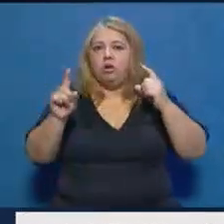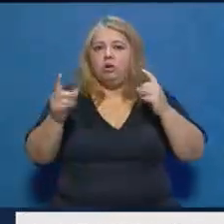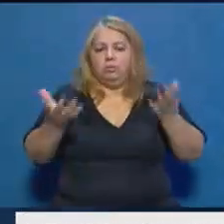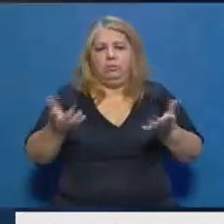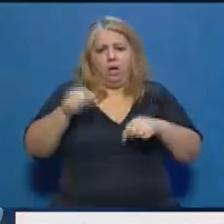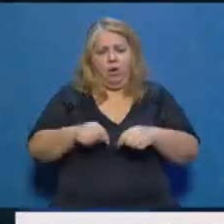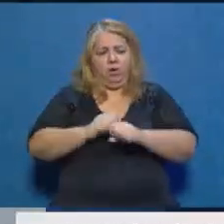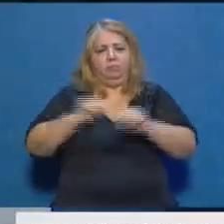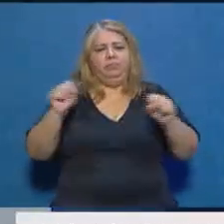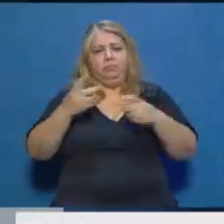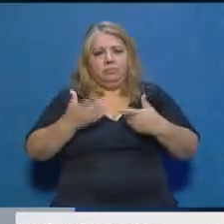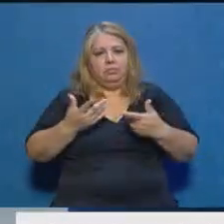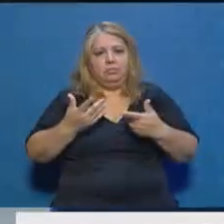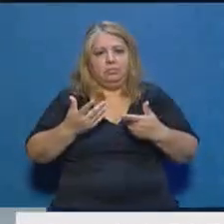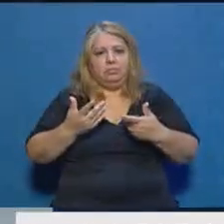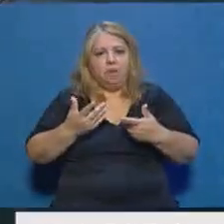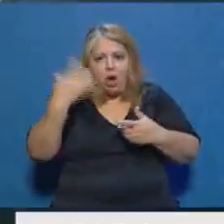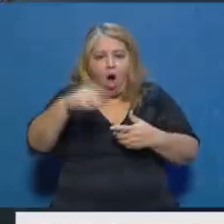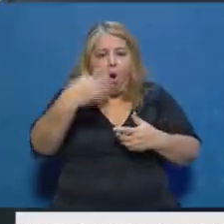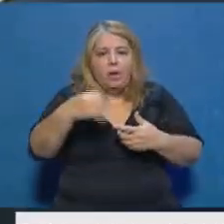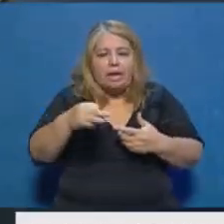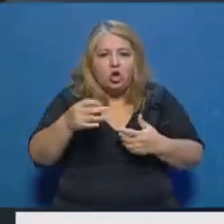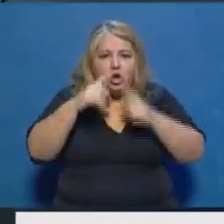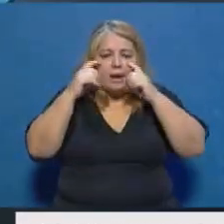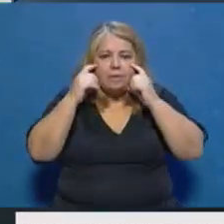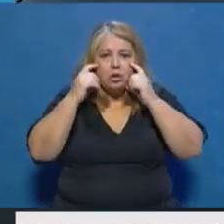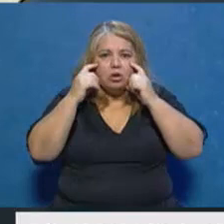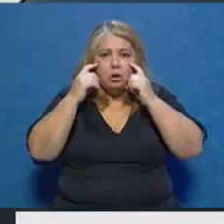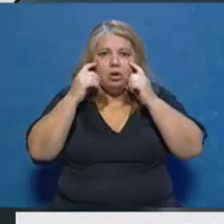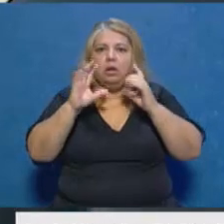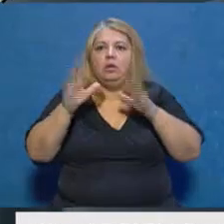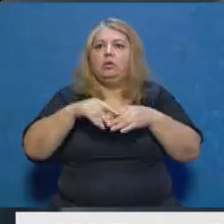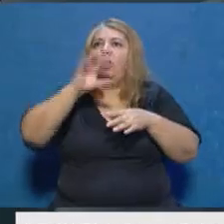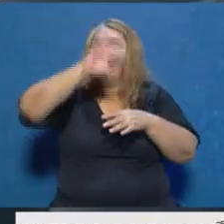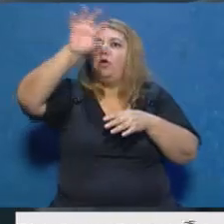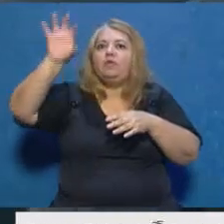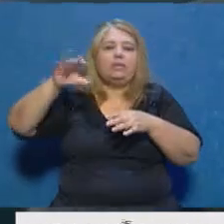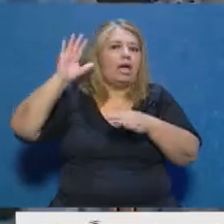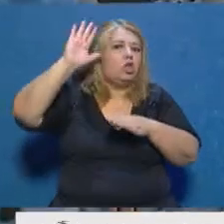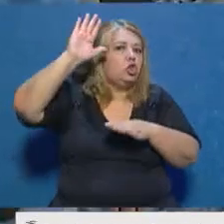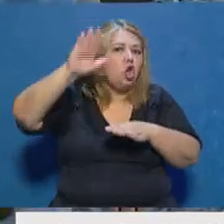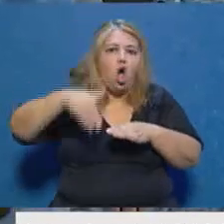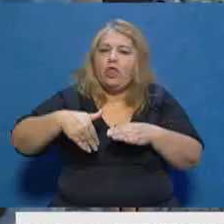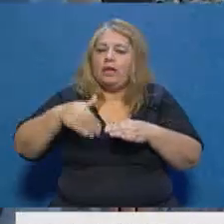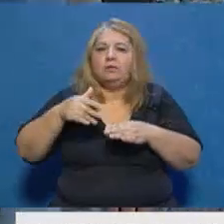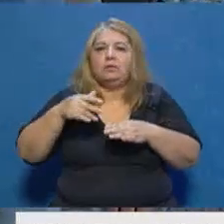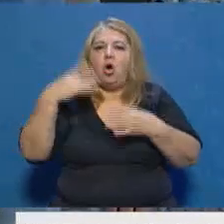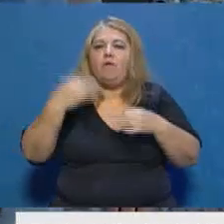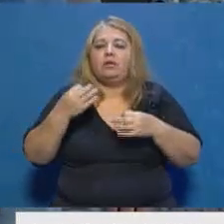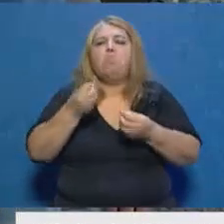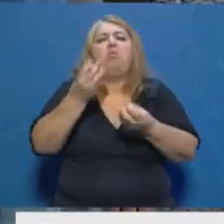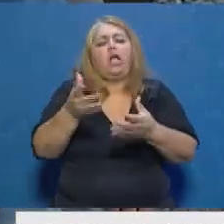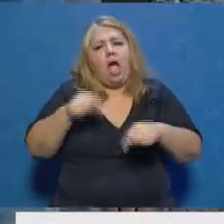barbijo, ahora resulta que ya lo están haciendo obligatorio en todas las provincias. ¿Por qué ahora es